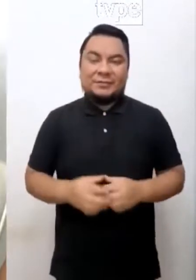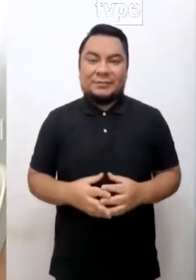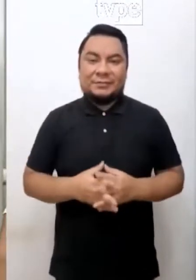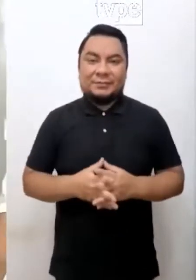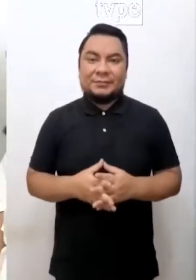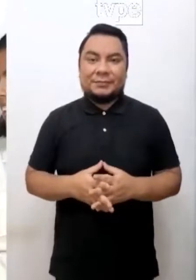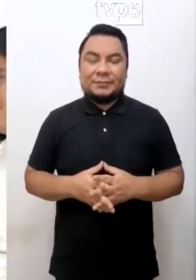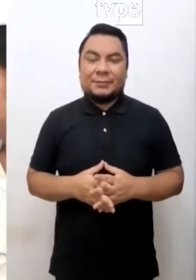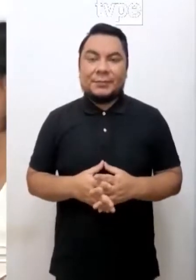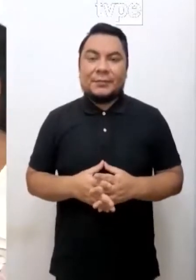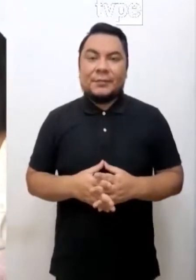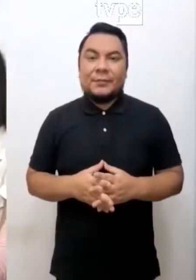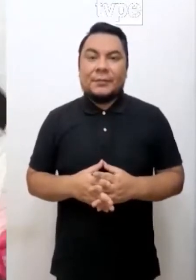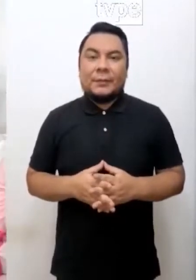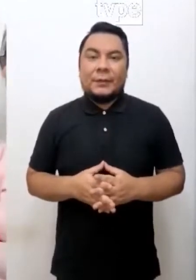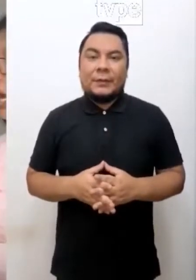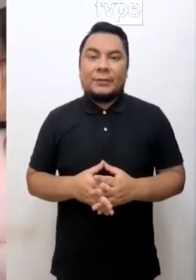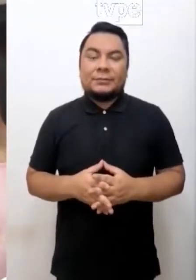seguridad.